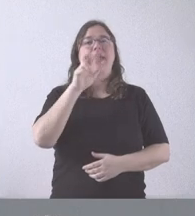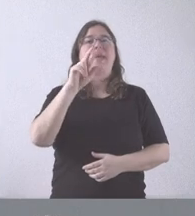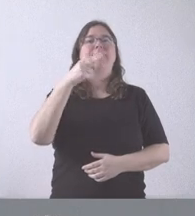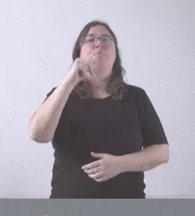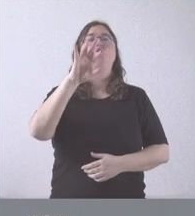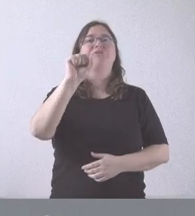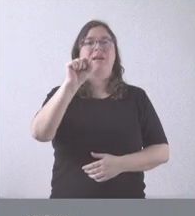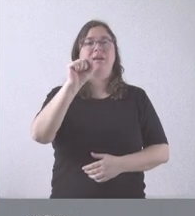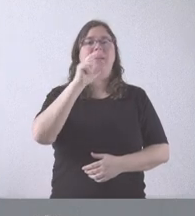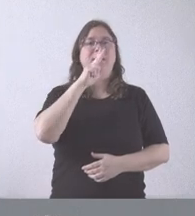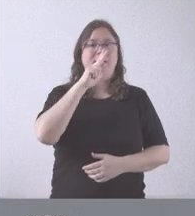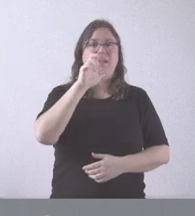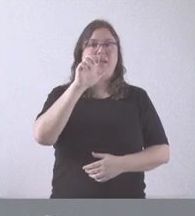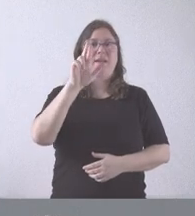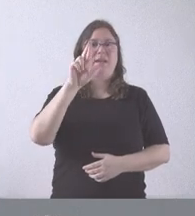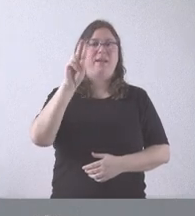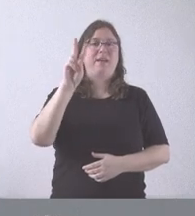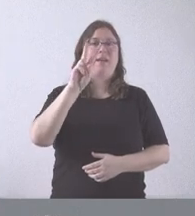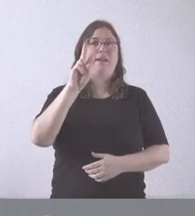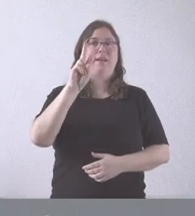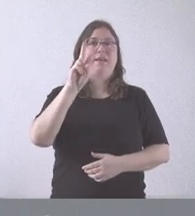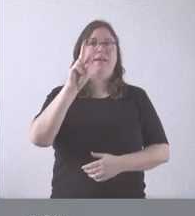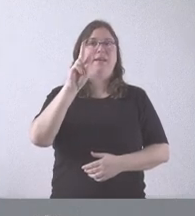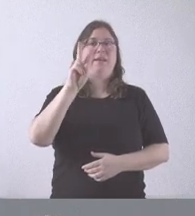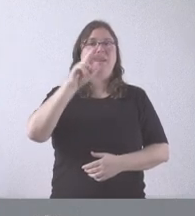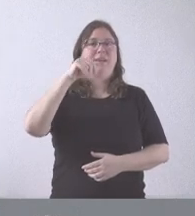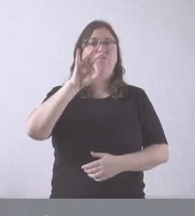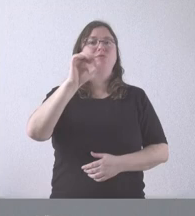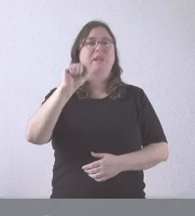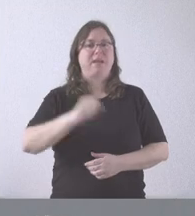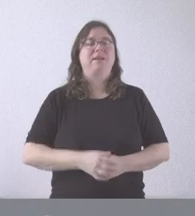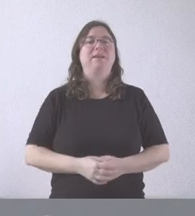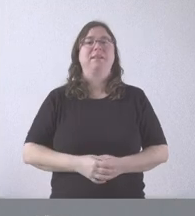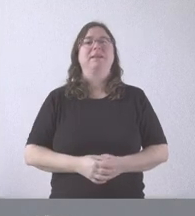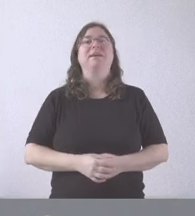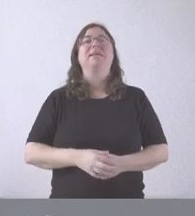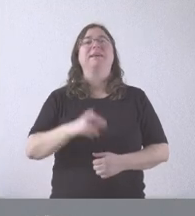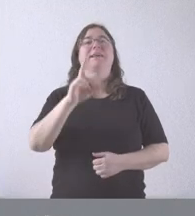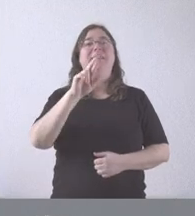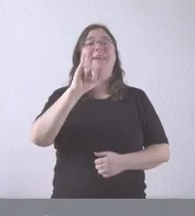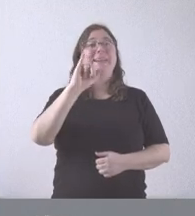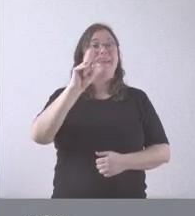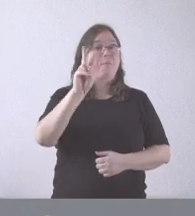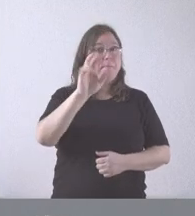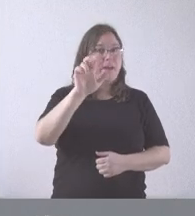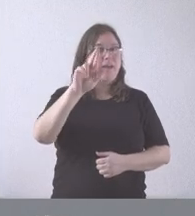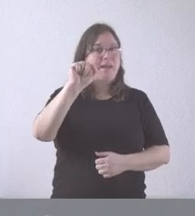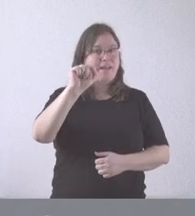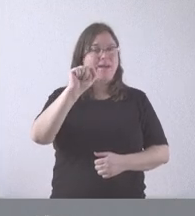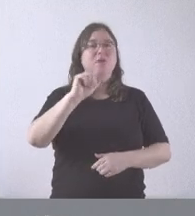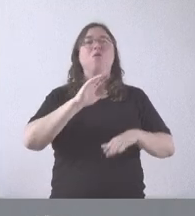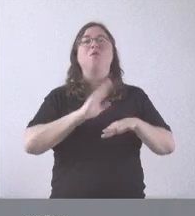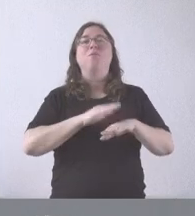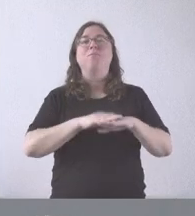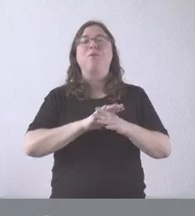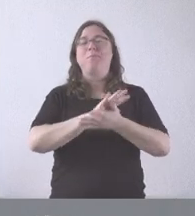Herbosa. H-E-R-B-O-S-A. Ribera, en este caso con V, porque se refiere